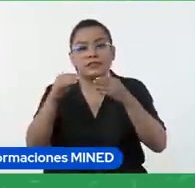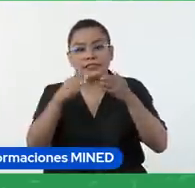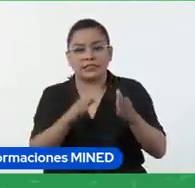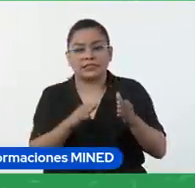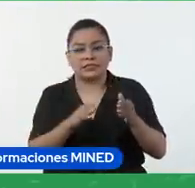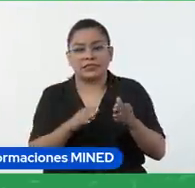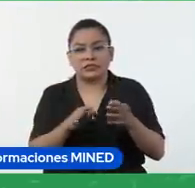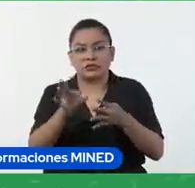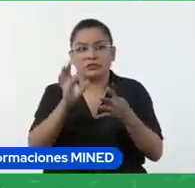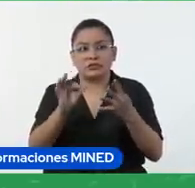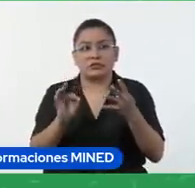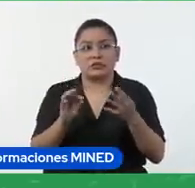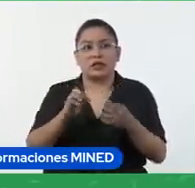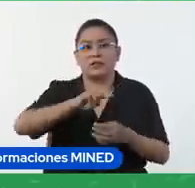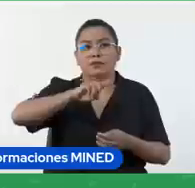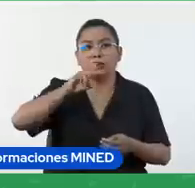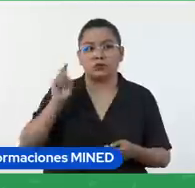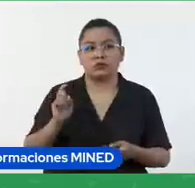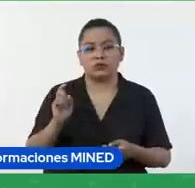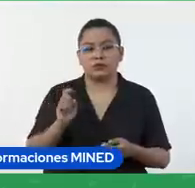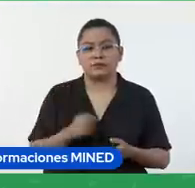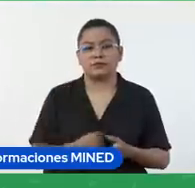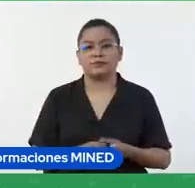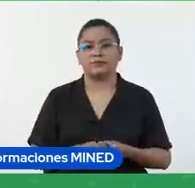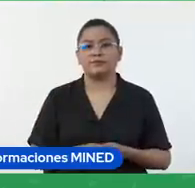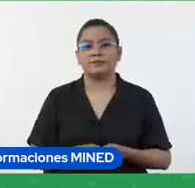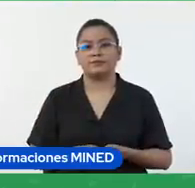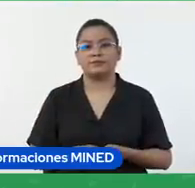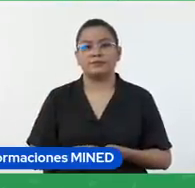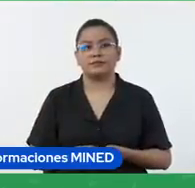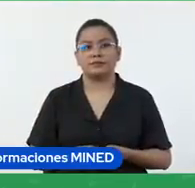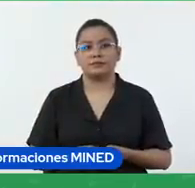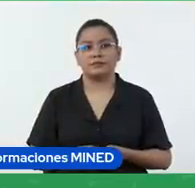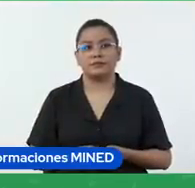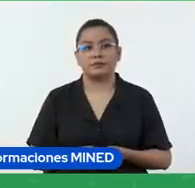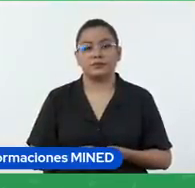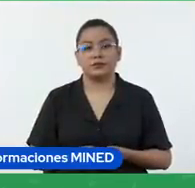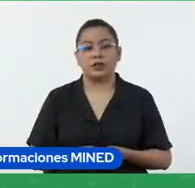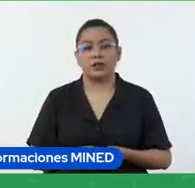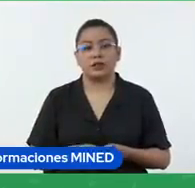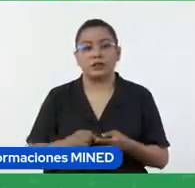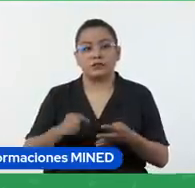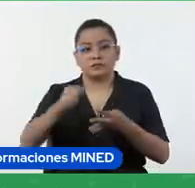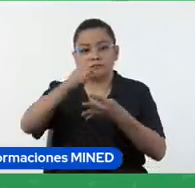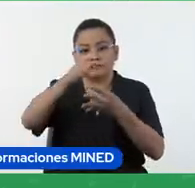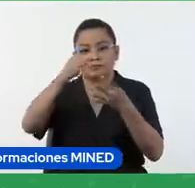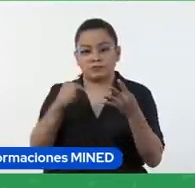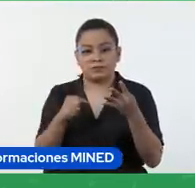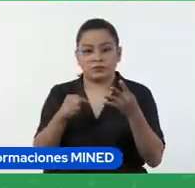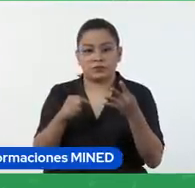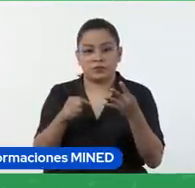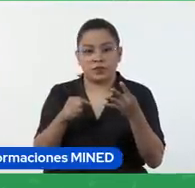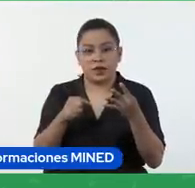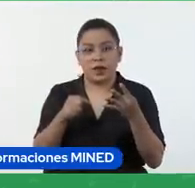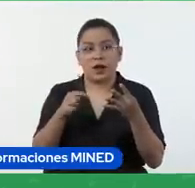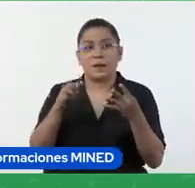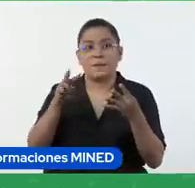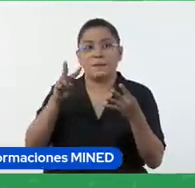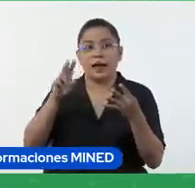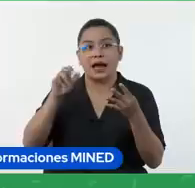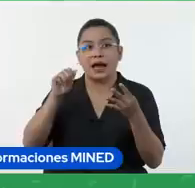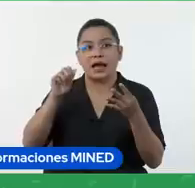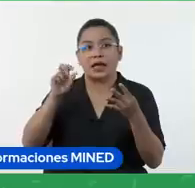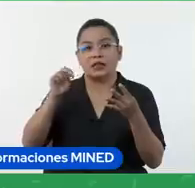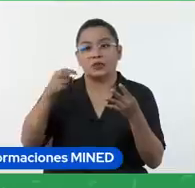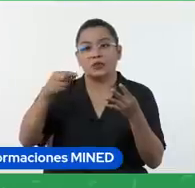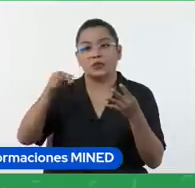y pregunto en esta encuesta ¿cuál no es una vanguardia del siglo XX? Y ahí doy